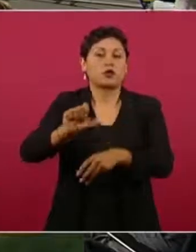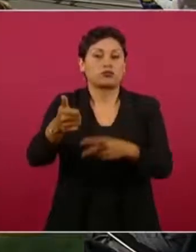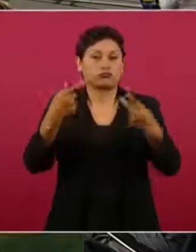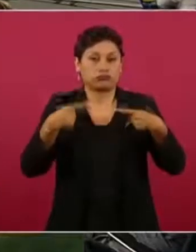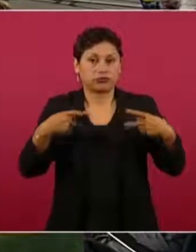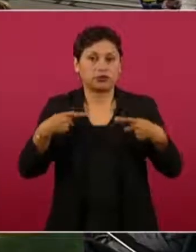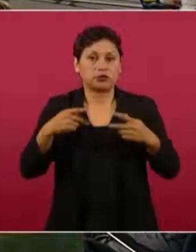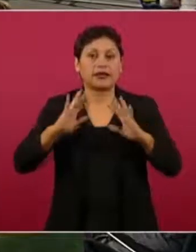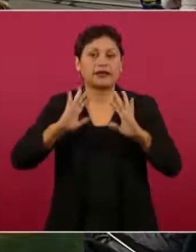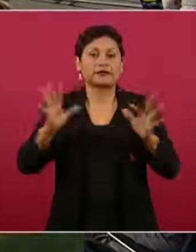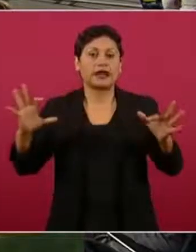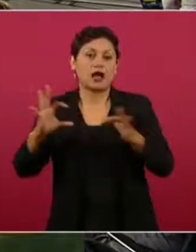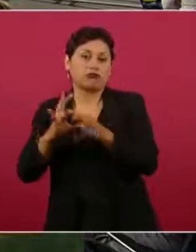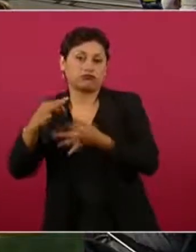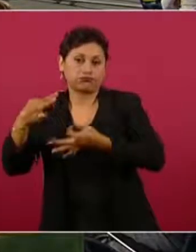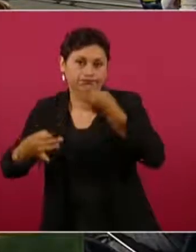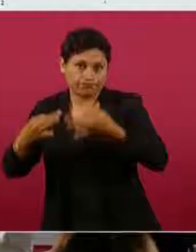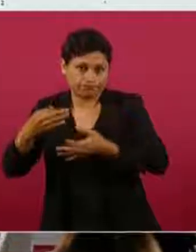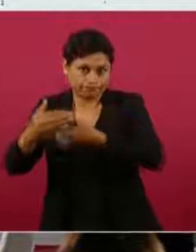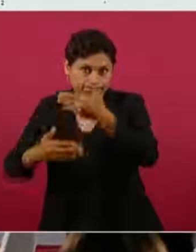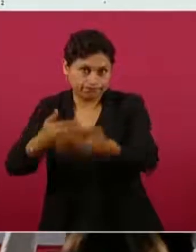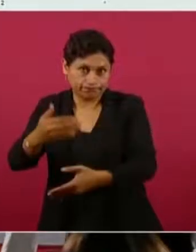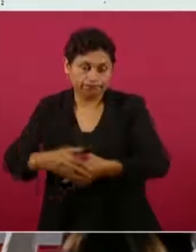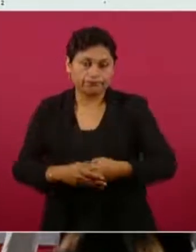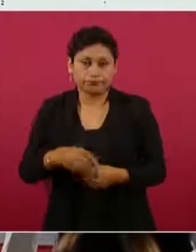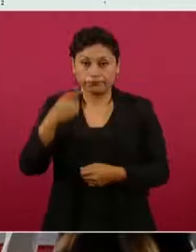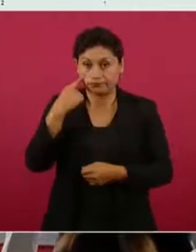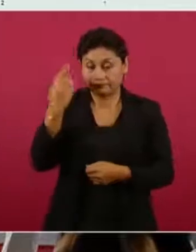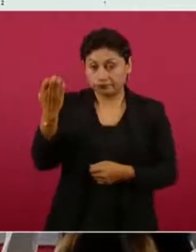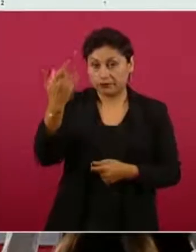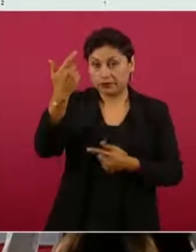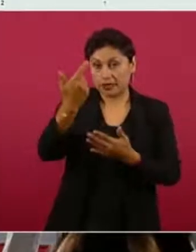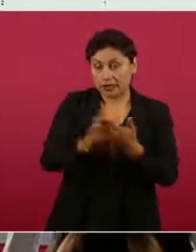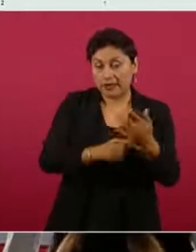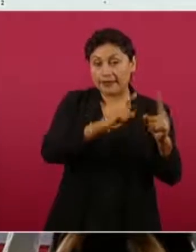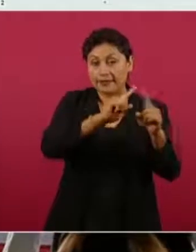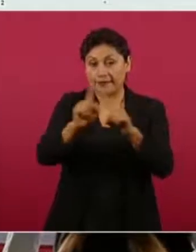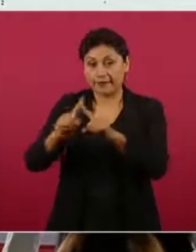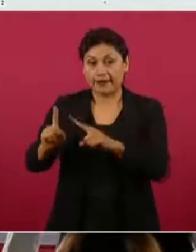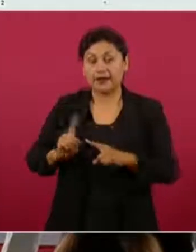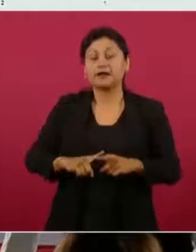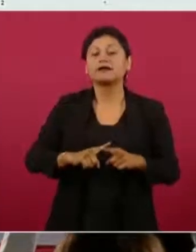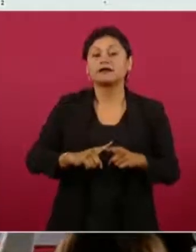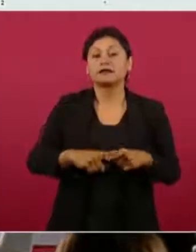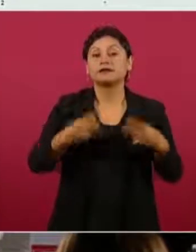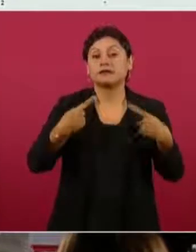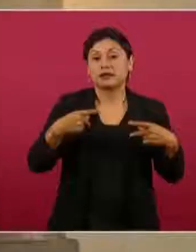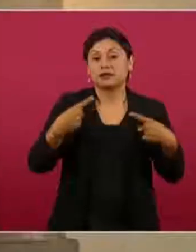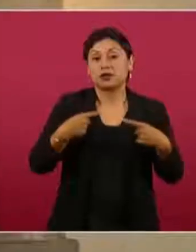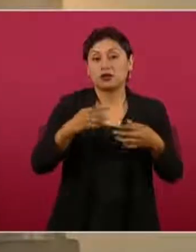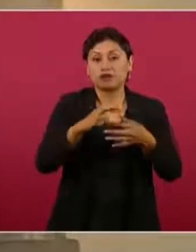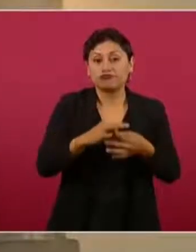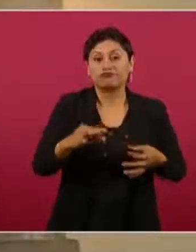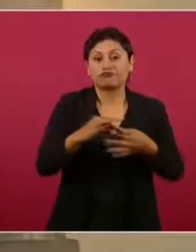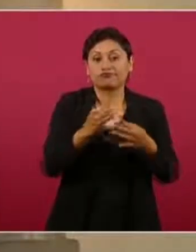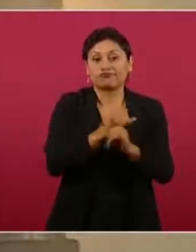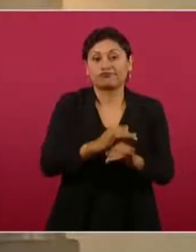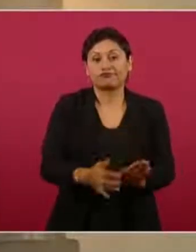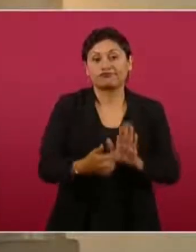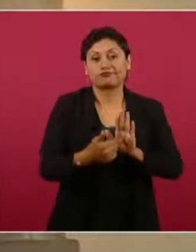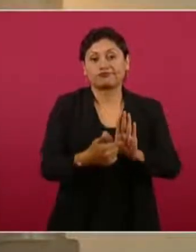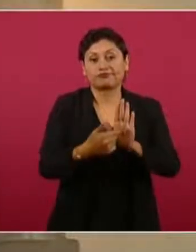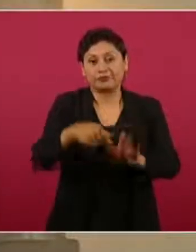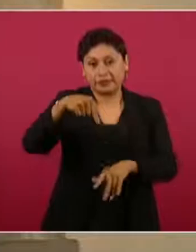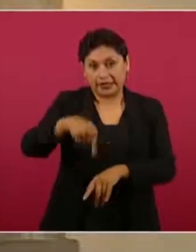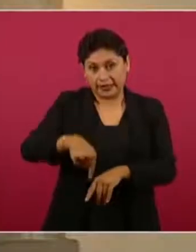Estos son los casos que aquí se ha informado recurrentemente. Esperamos ya